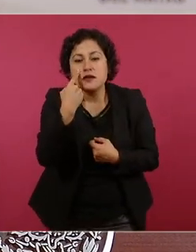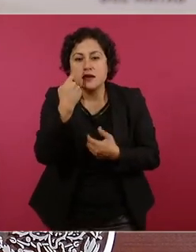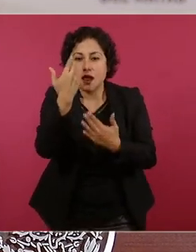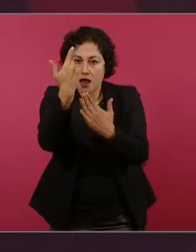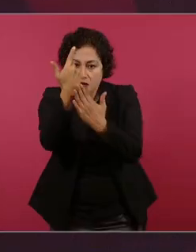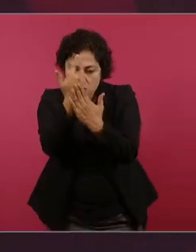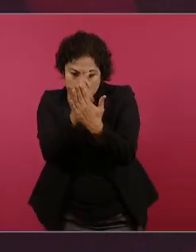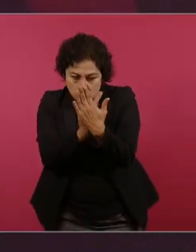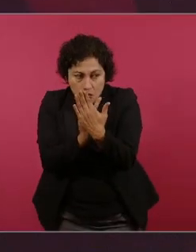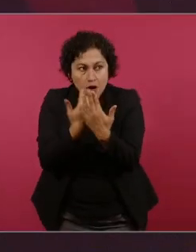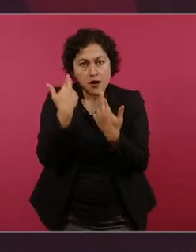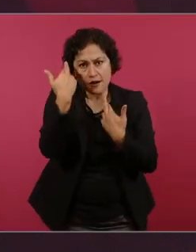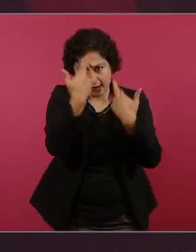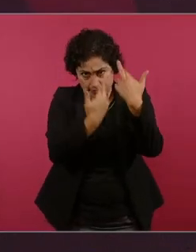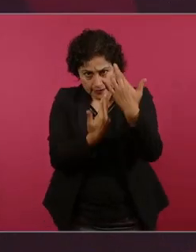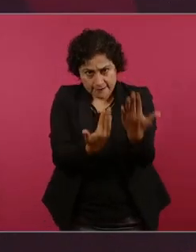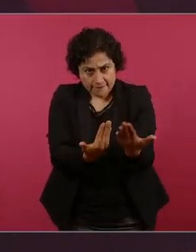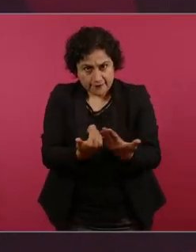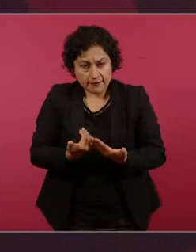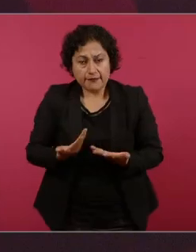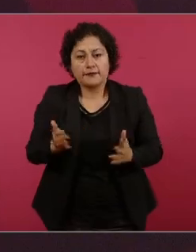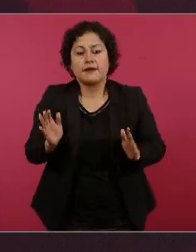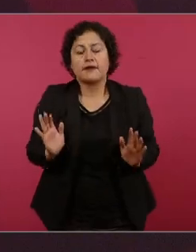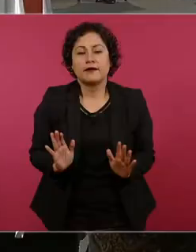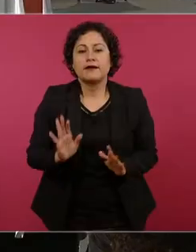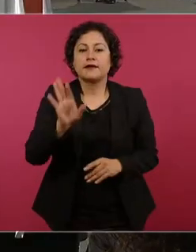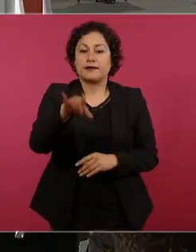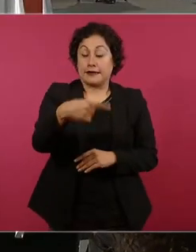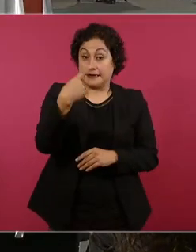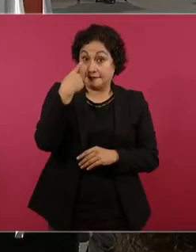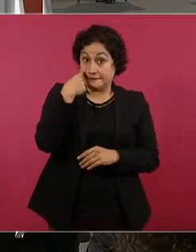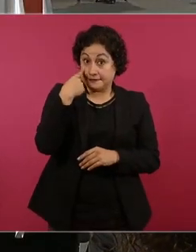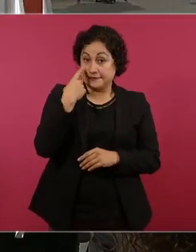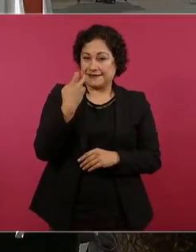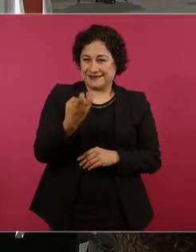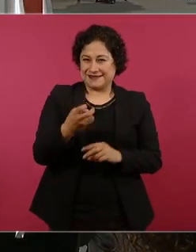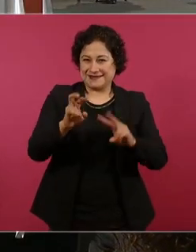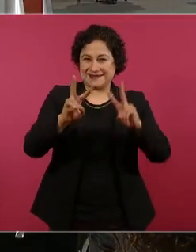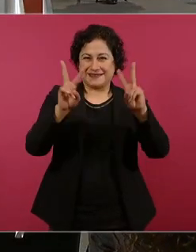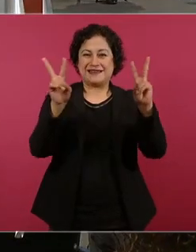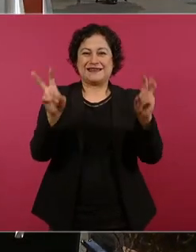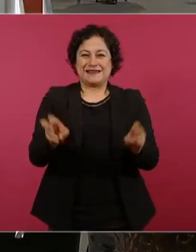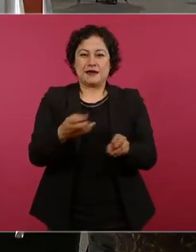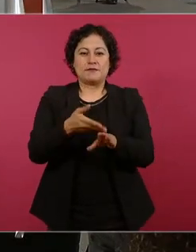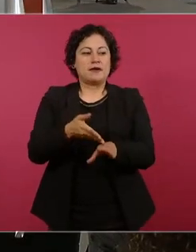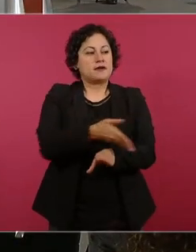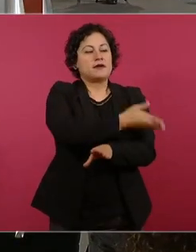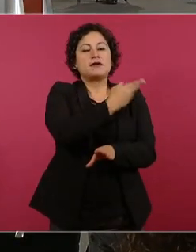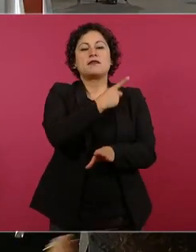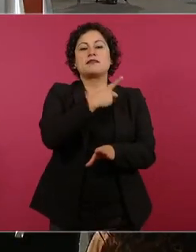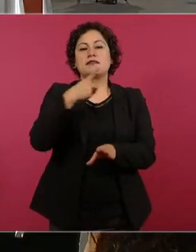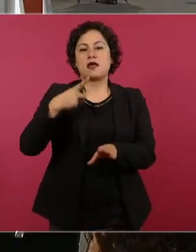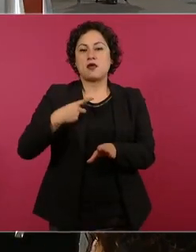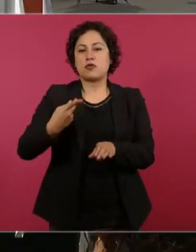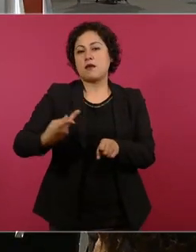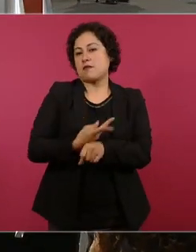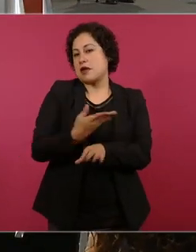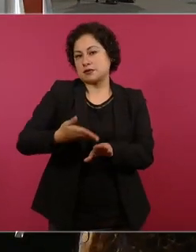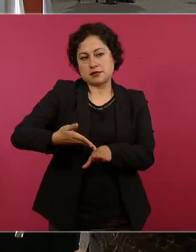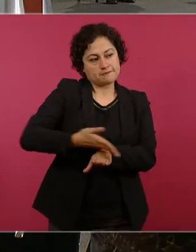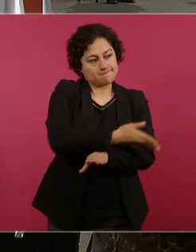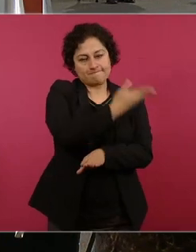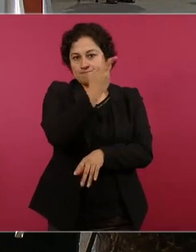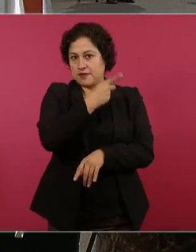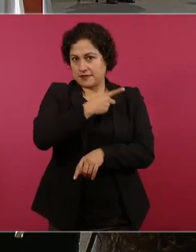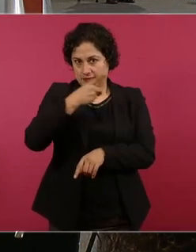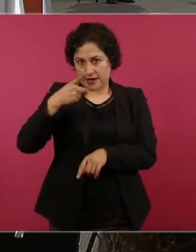este estamos hablando del adeudo anterior pasado el